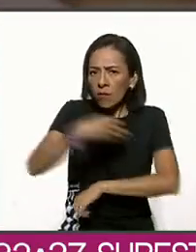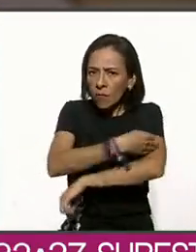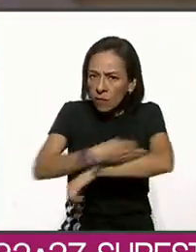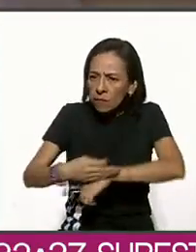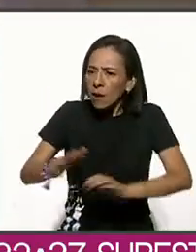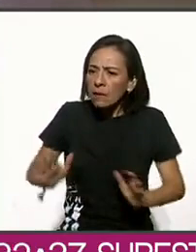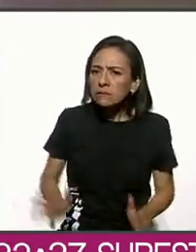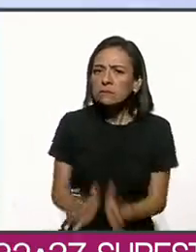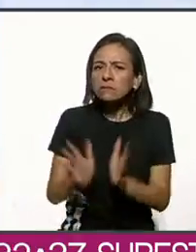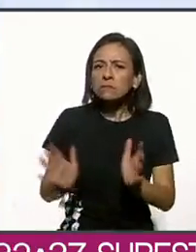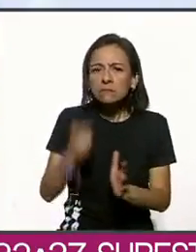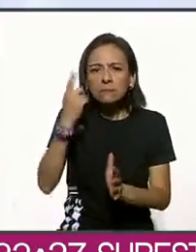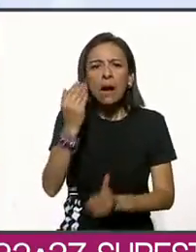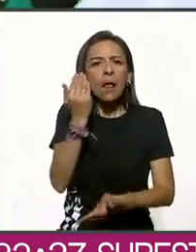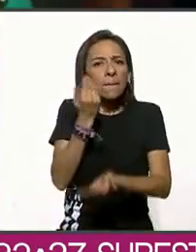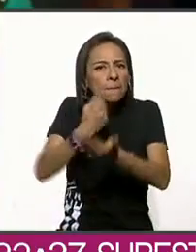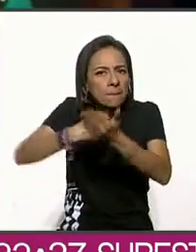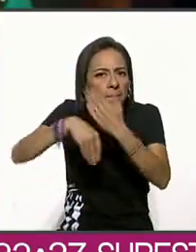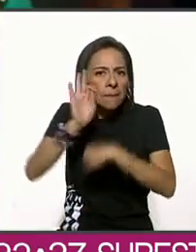adelante.